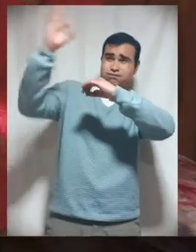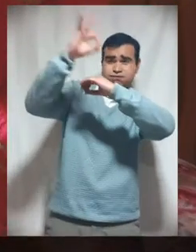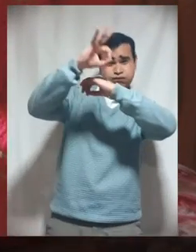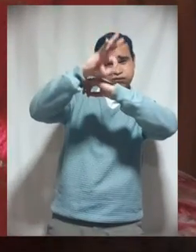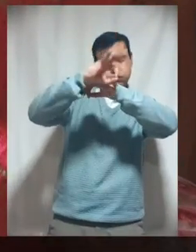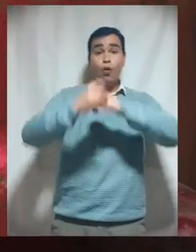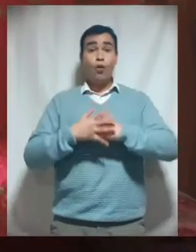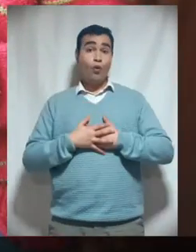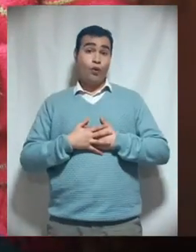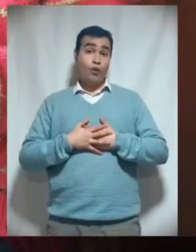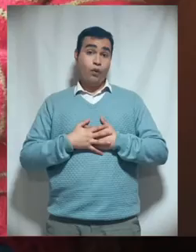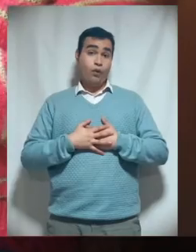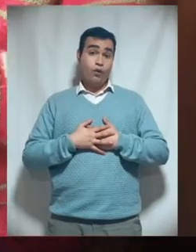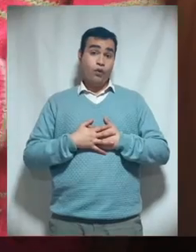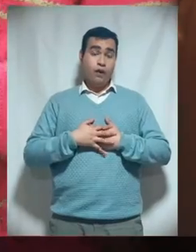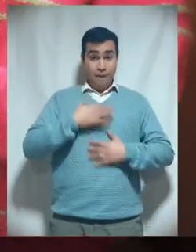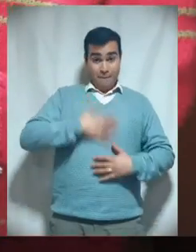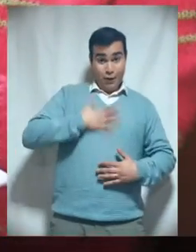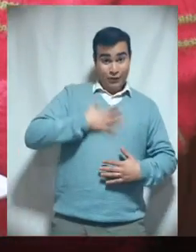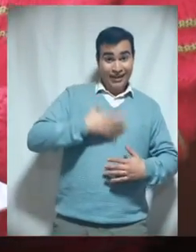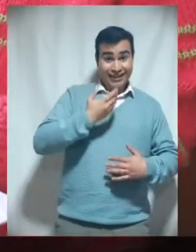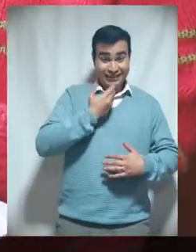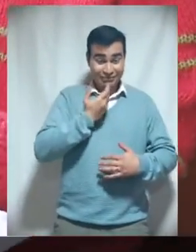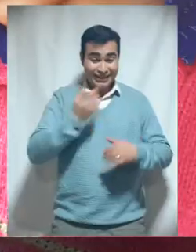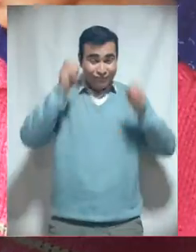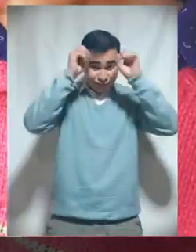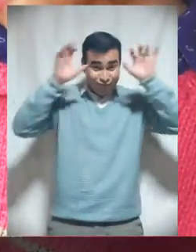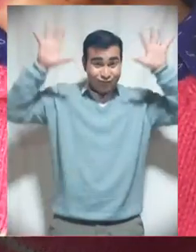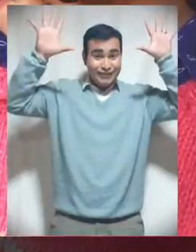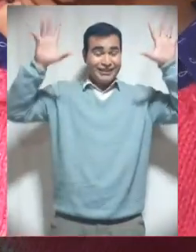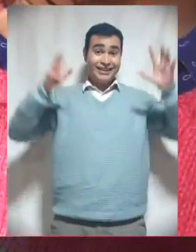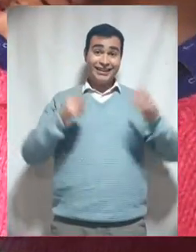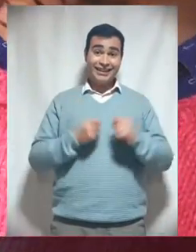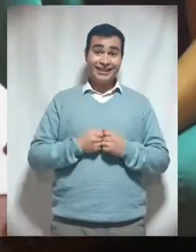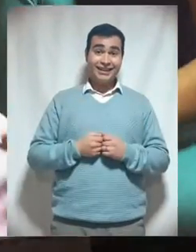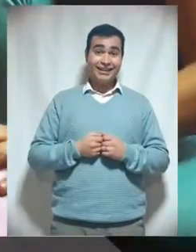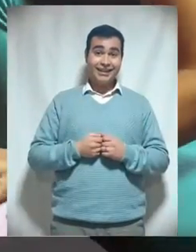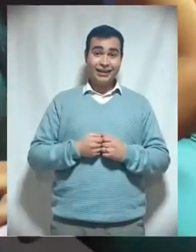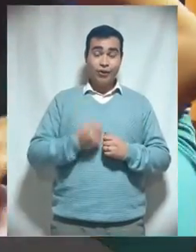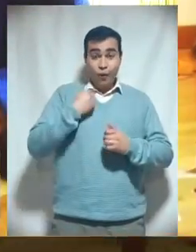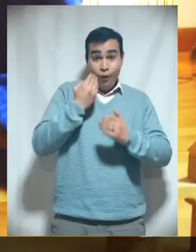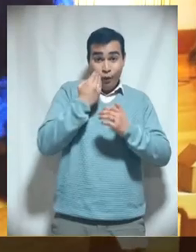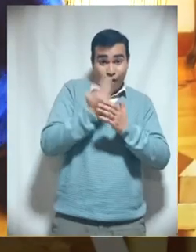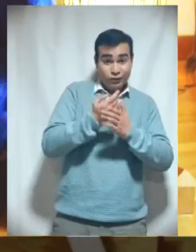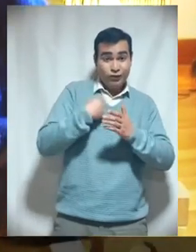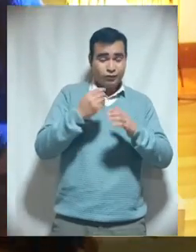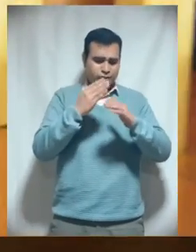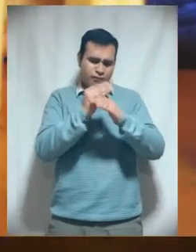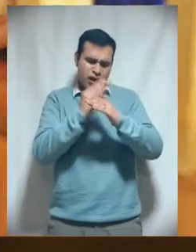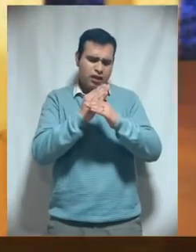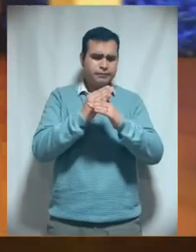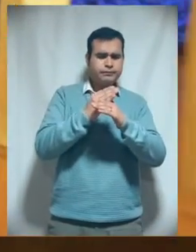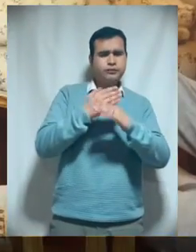atardecer en el mar y también me gusta pintar renitos, renos. Cuando hago maderas,